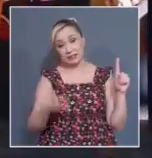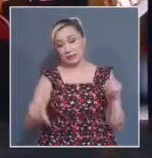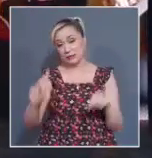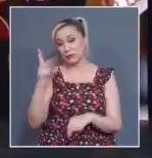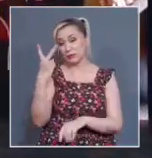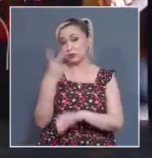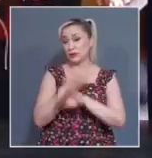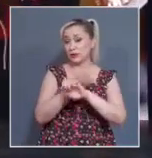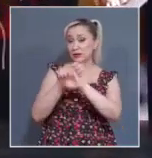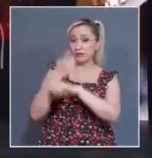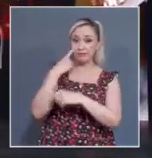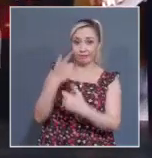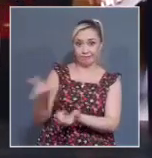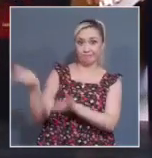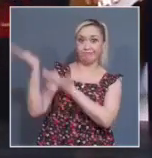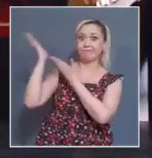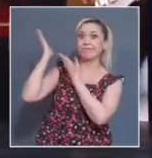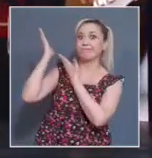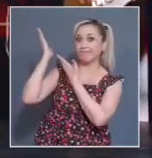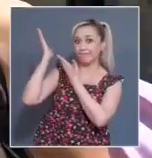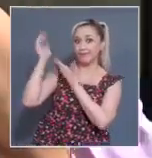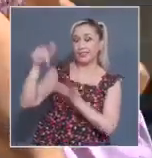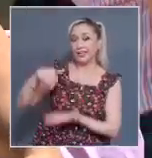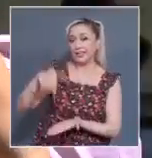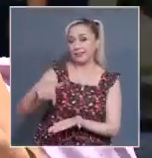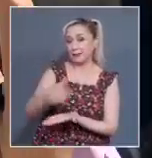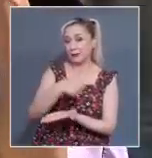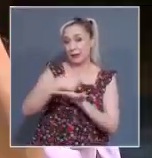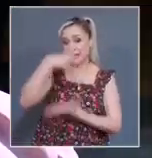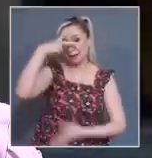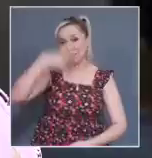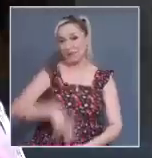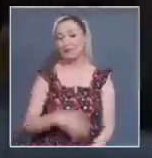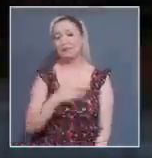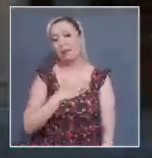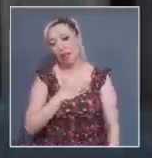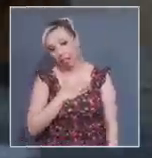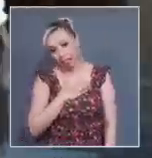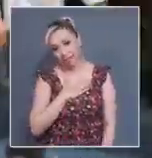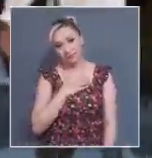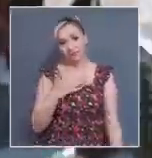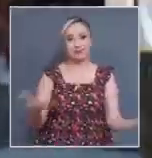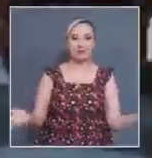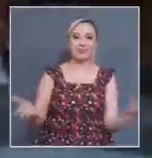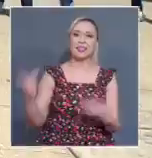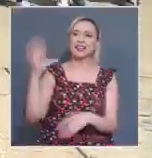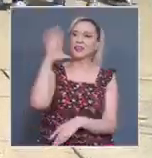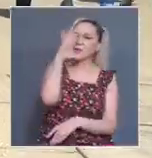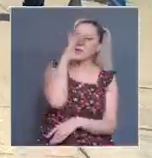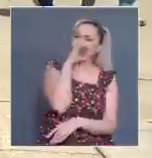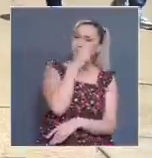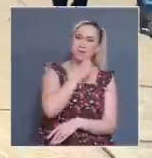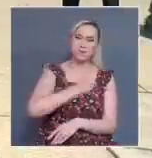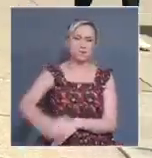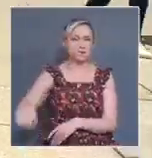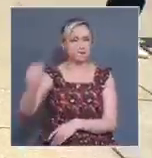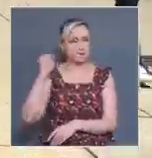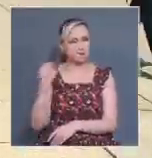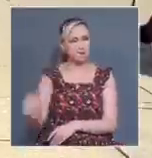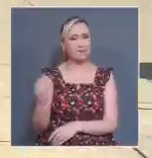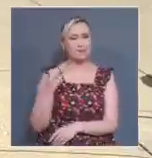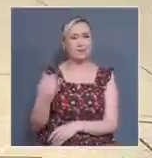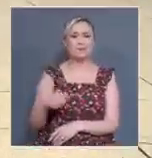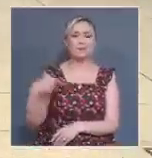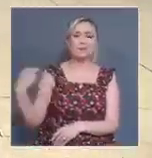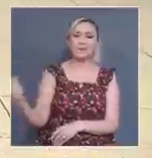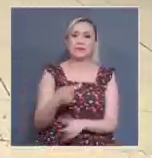habitantes de la Ciudad de México. La tercera onda de calor que atraviesa la región ha provocado que el termómetro